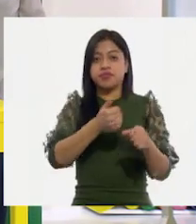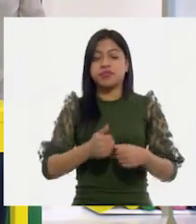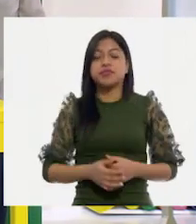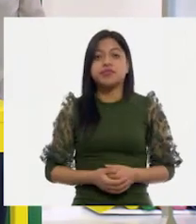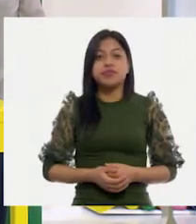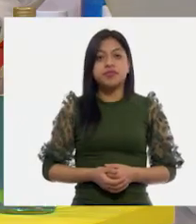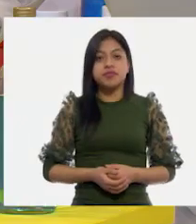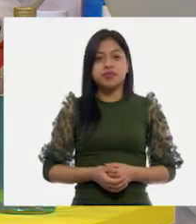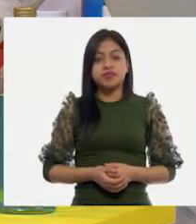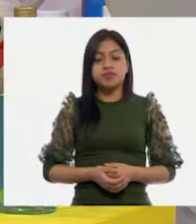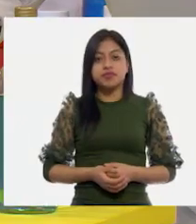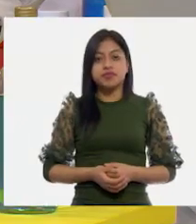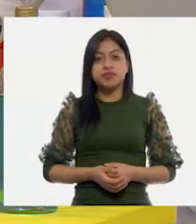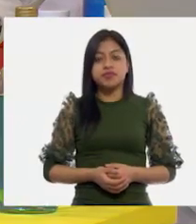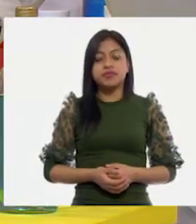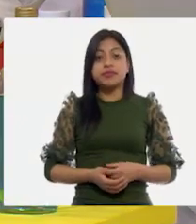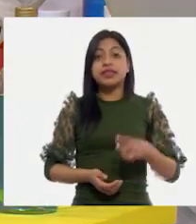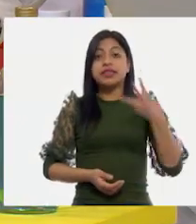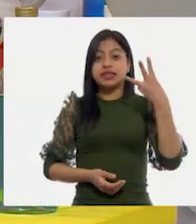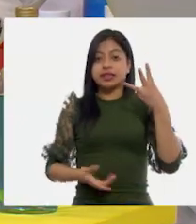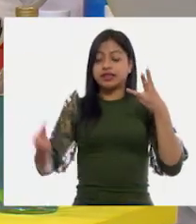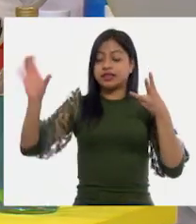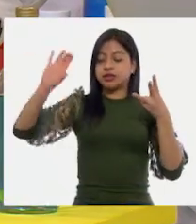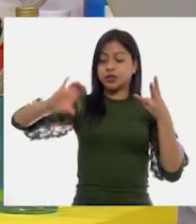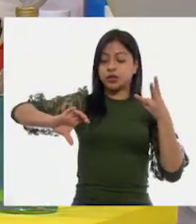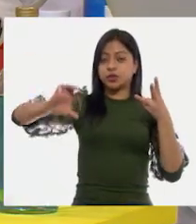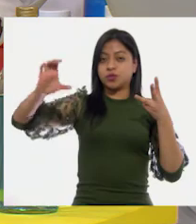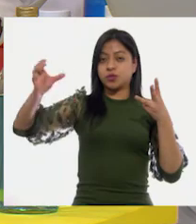Nuevamente, vamos a ver con mi tercer vaso.